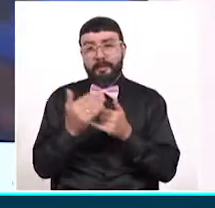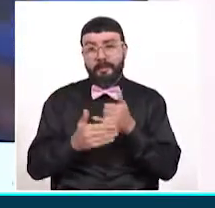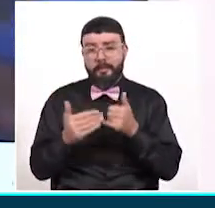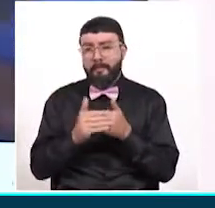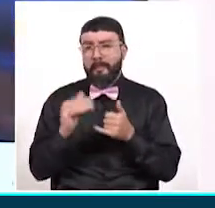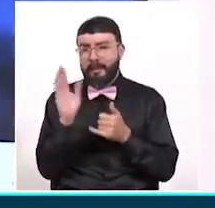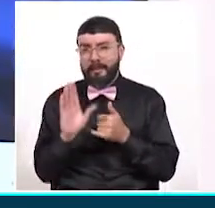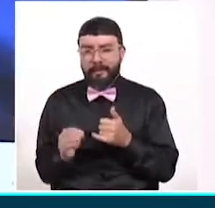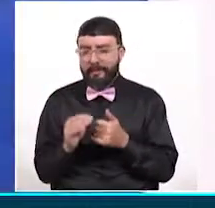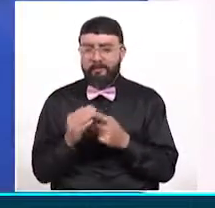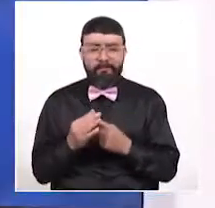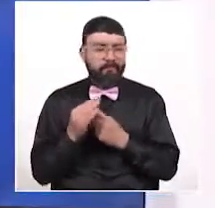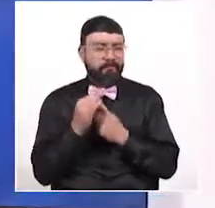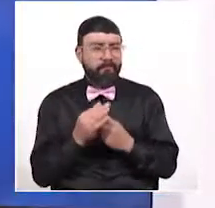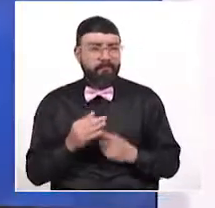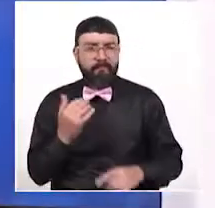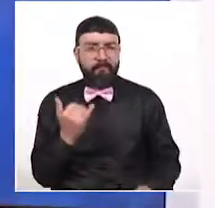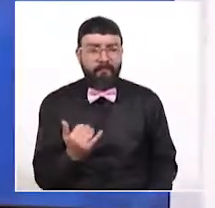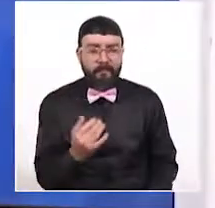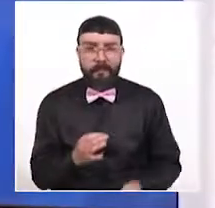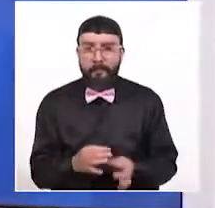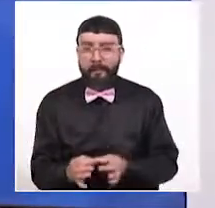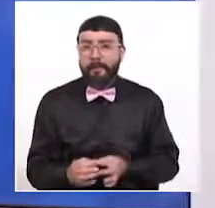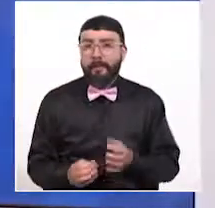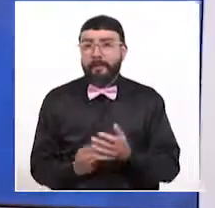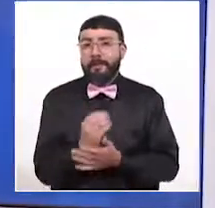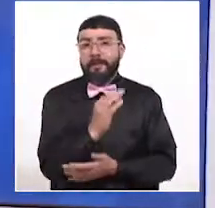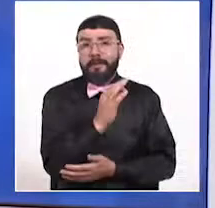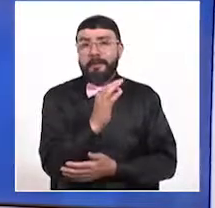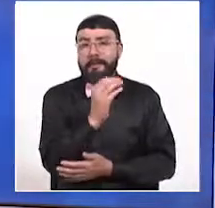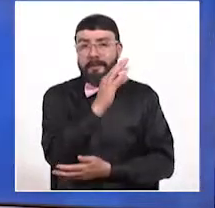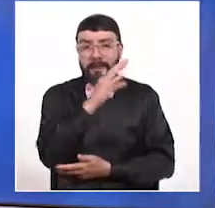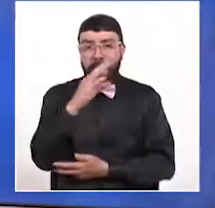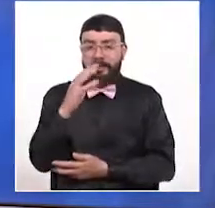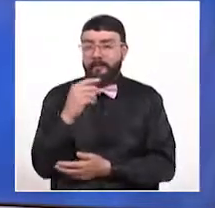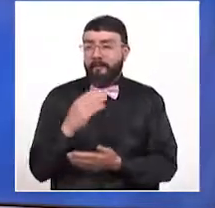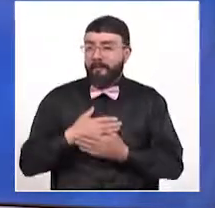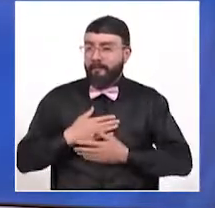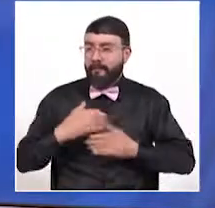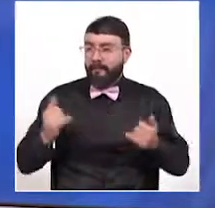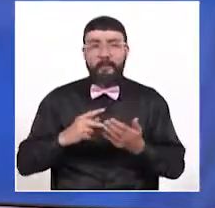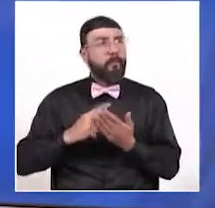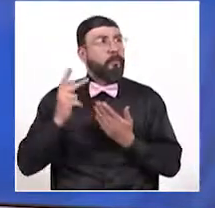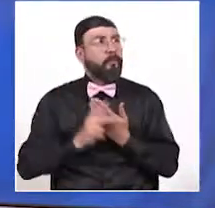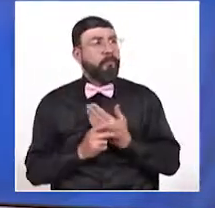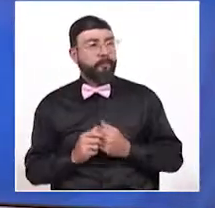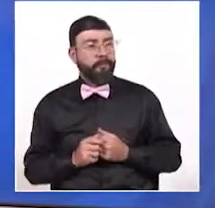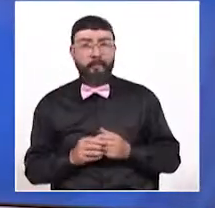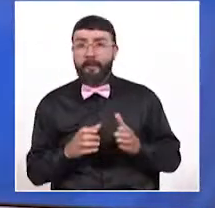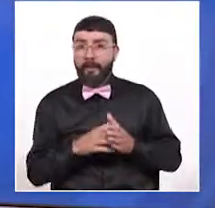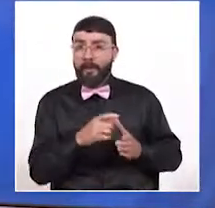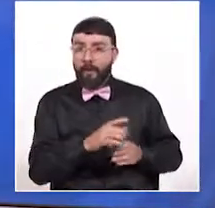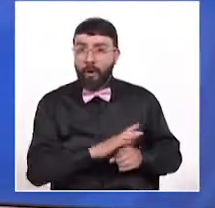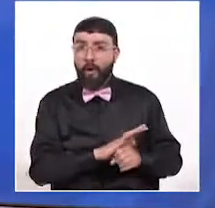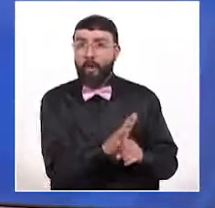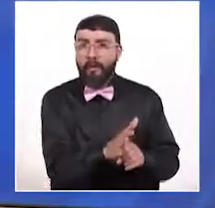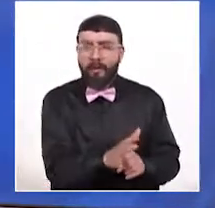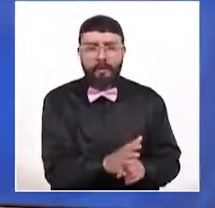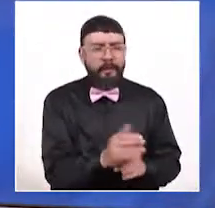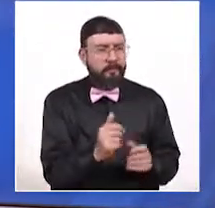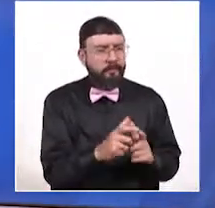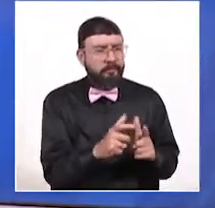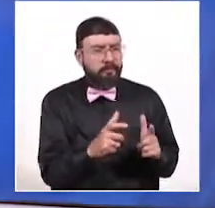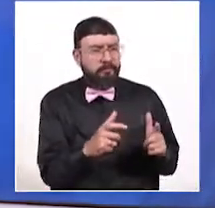del Quindío y en especial pues para el municipio de Salento. Felicitaciones por estos proyectos. La pandemia del COVID-19 elevó de una forma